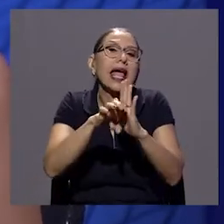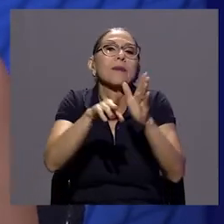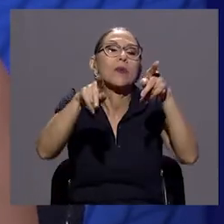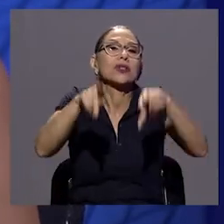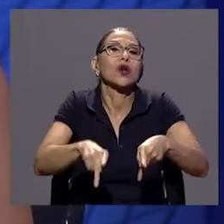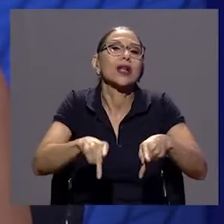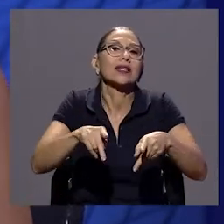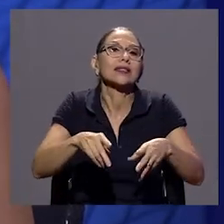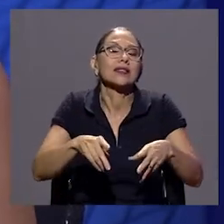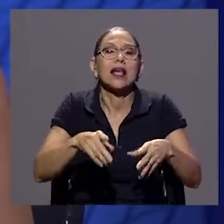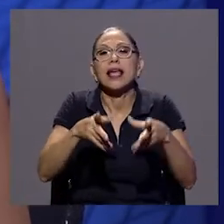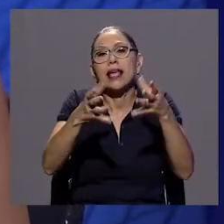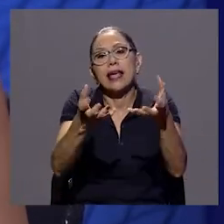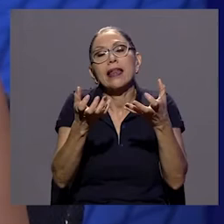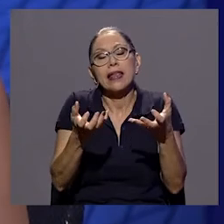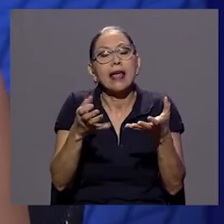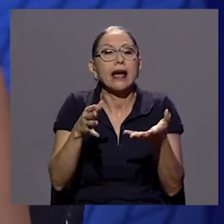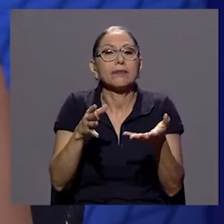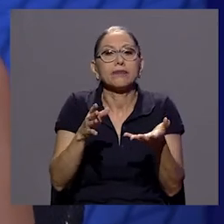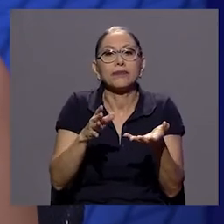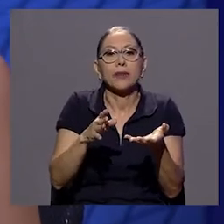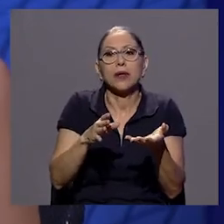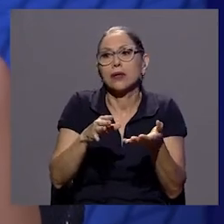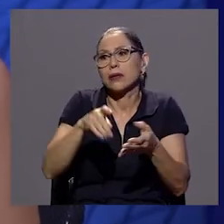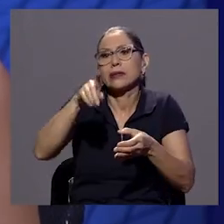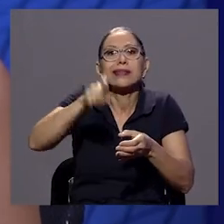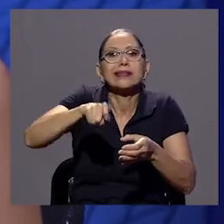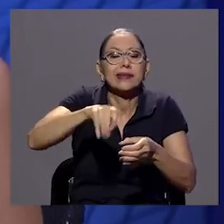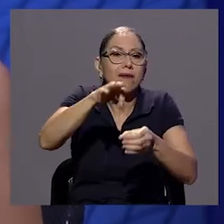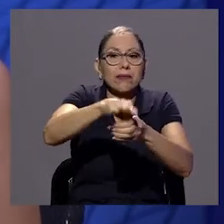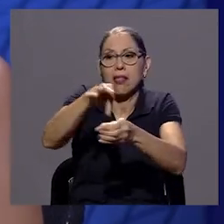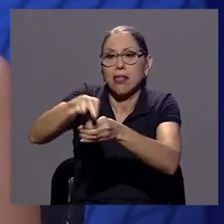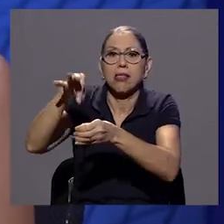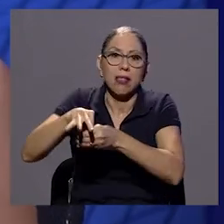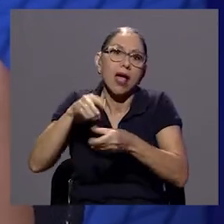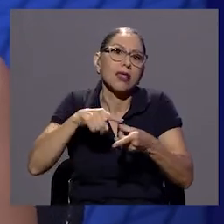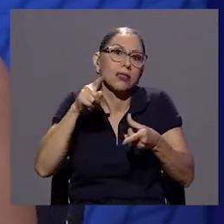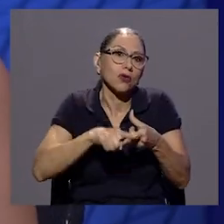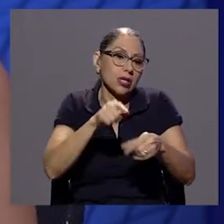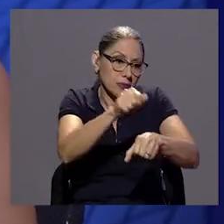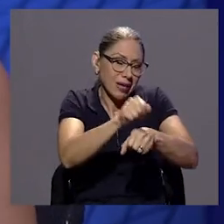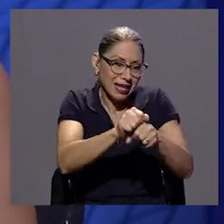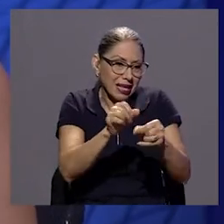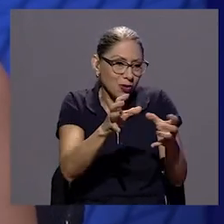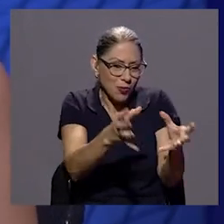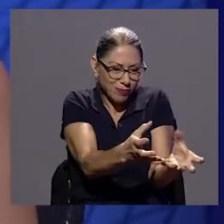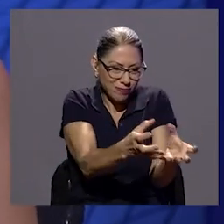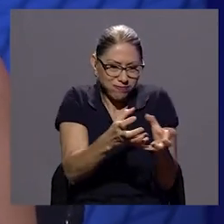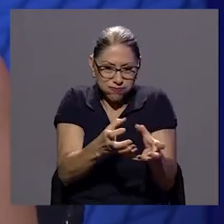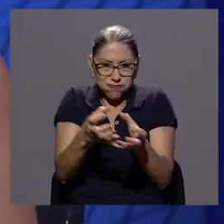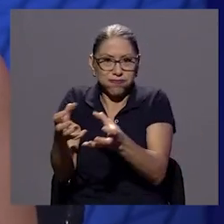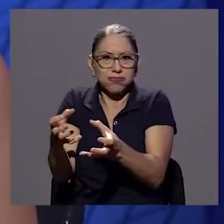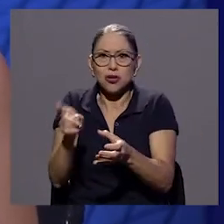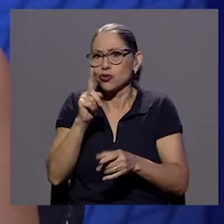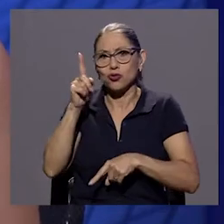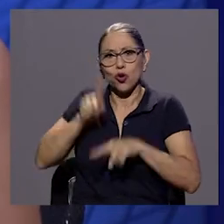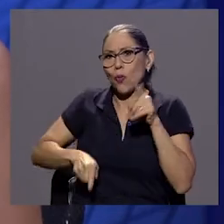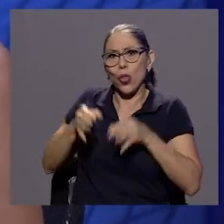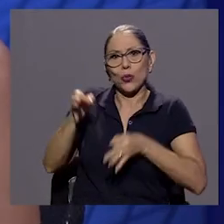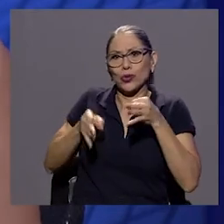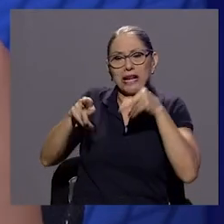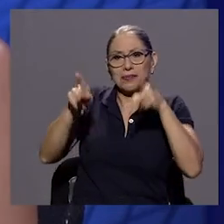¿verdad? o sea tampoco quiero emitir un juicio ¿verdad? porque sabemos que son condiciones complejas pero sí claramente